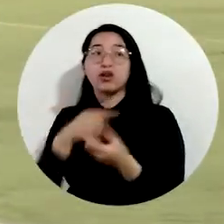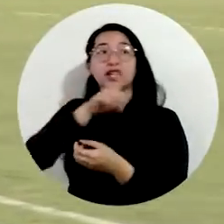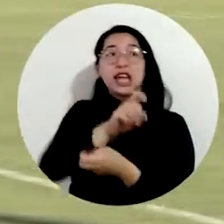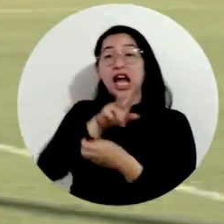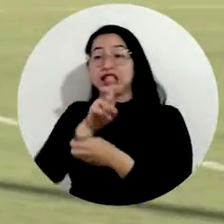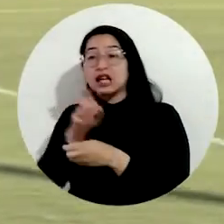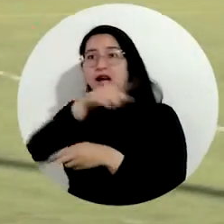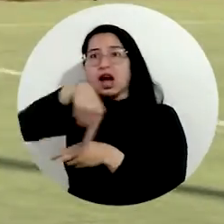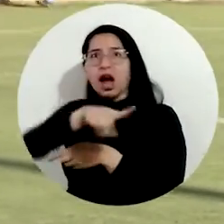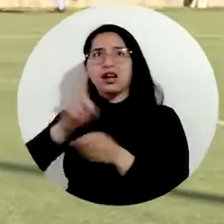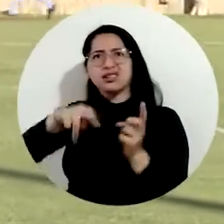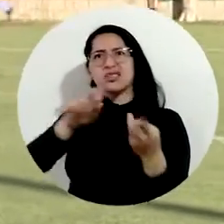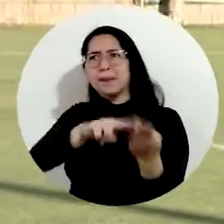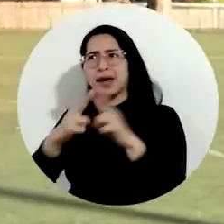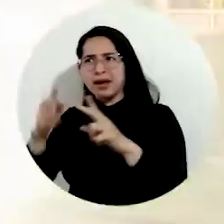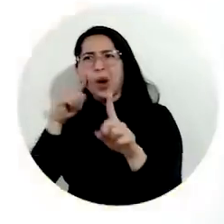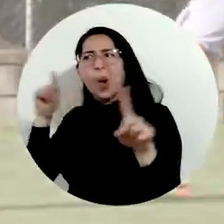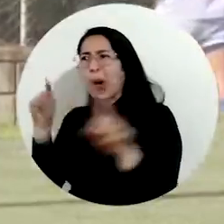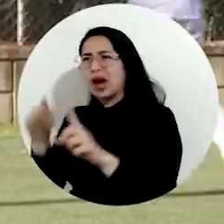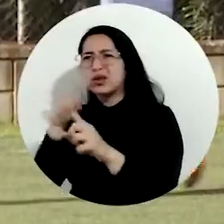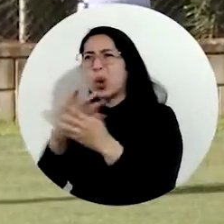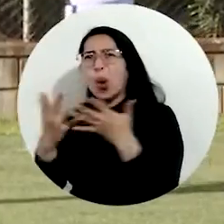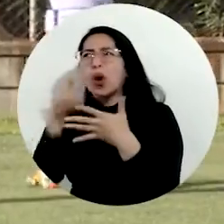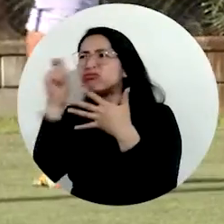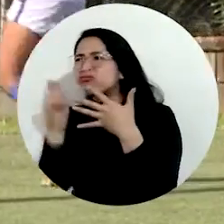siete, pueden hacer como si fuesen quince.